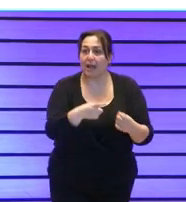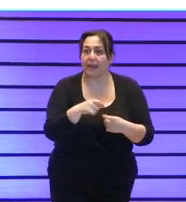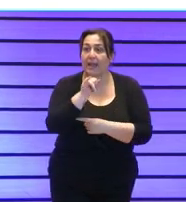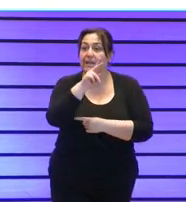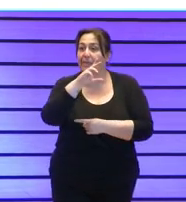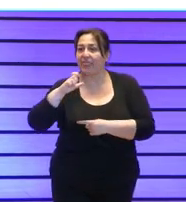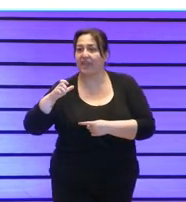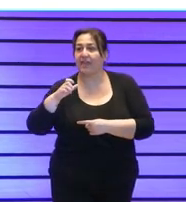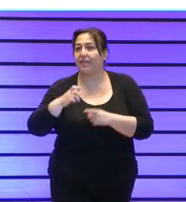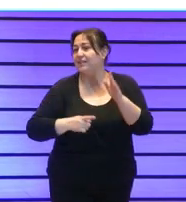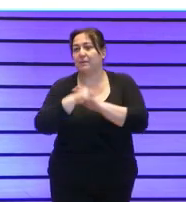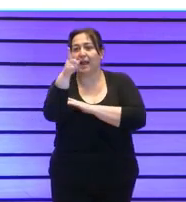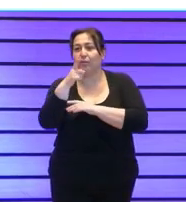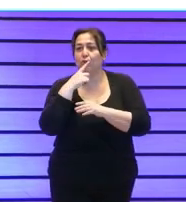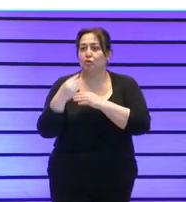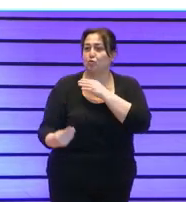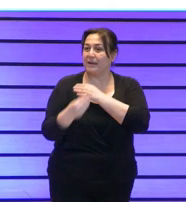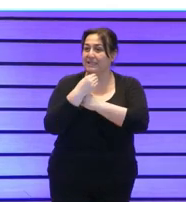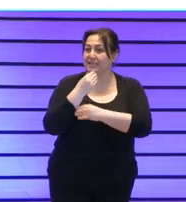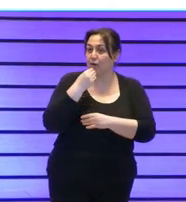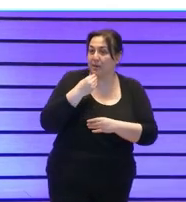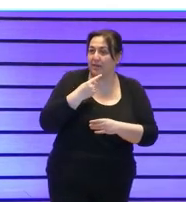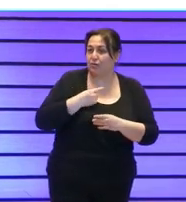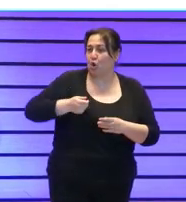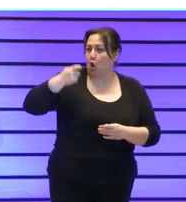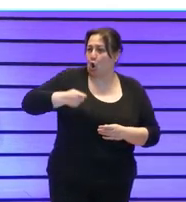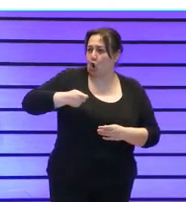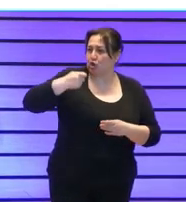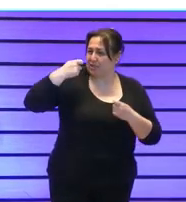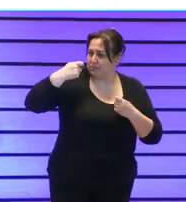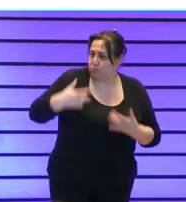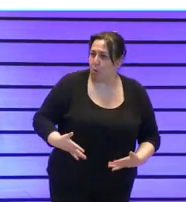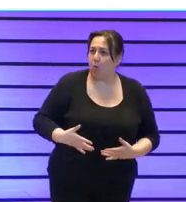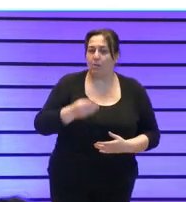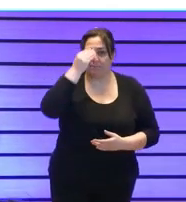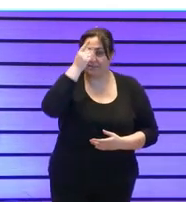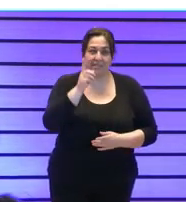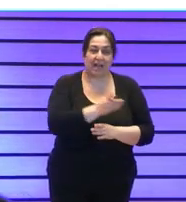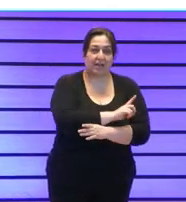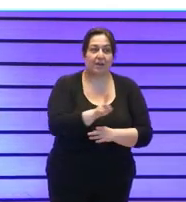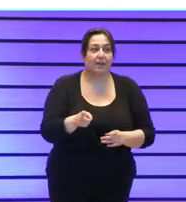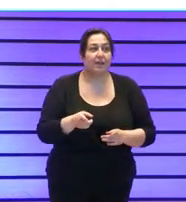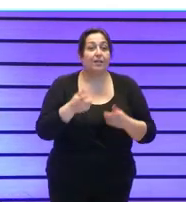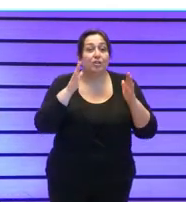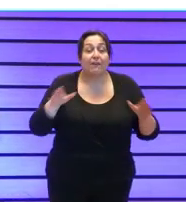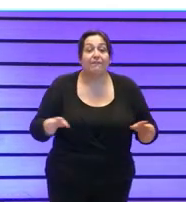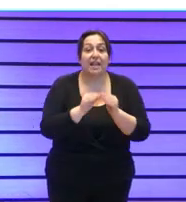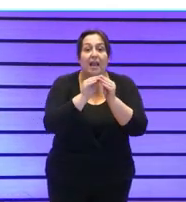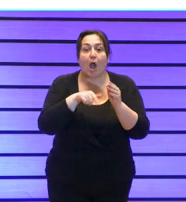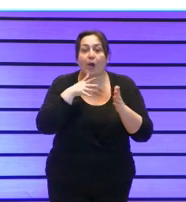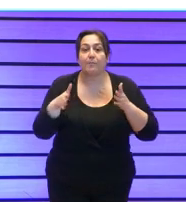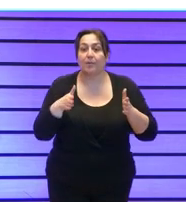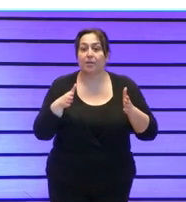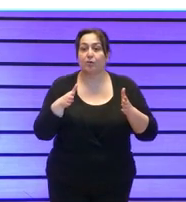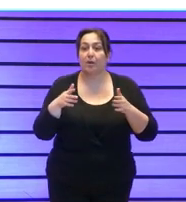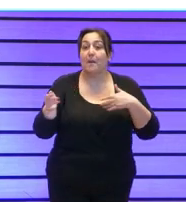disparado, unos suministros y unos comestibles en unos costes impensables. En definitiva, estamos en un momento en el que